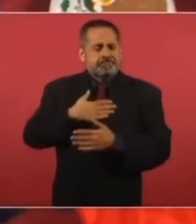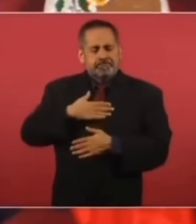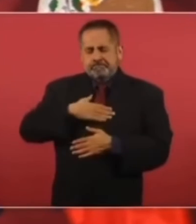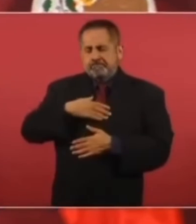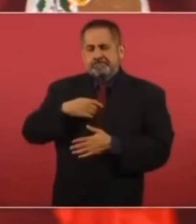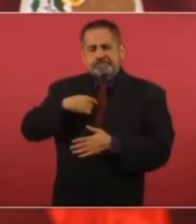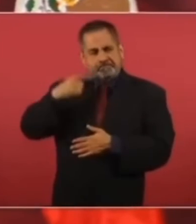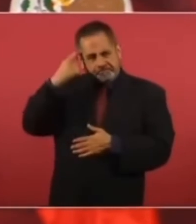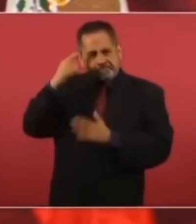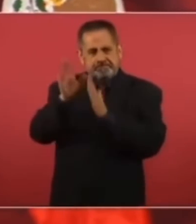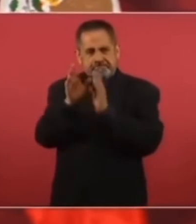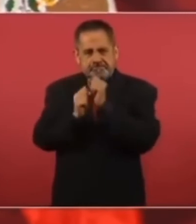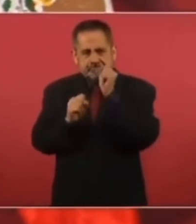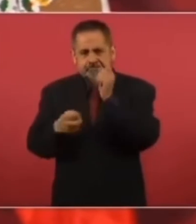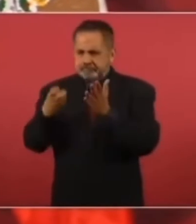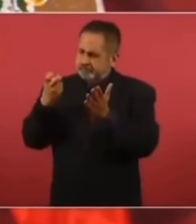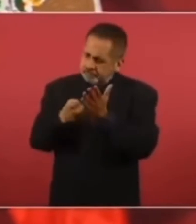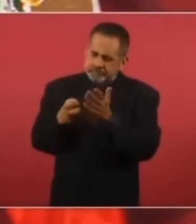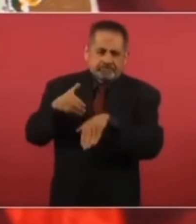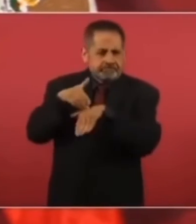Constitución y con nuestras leyes.